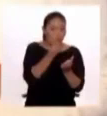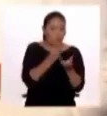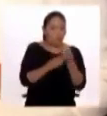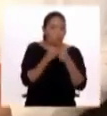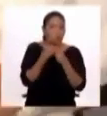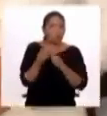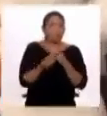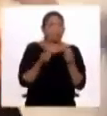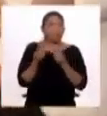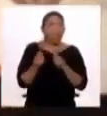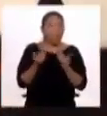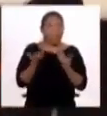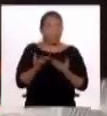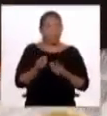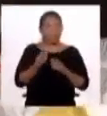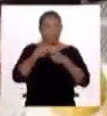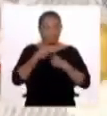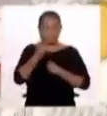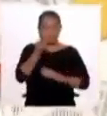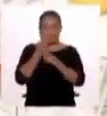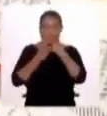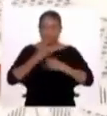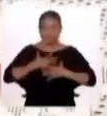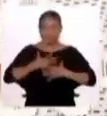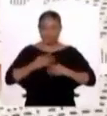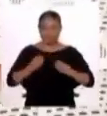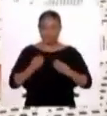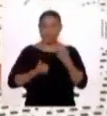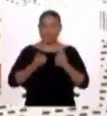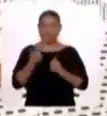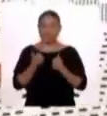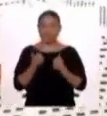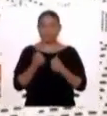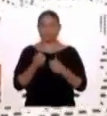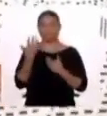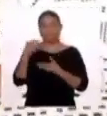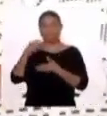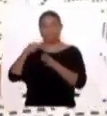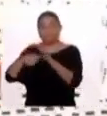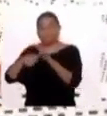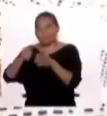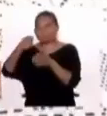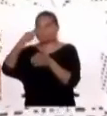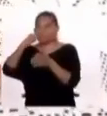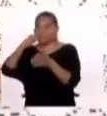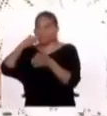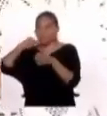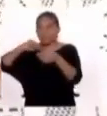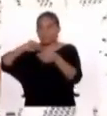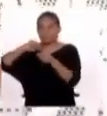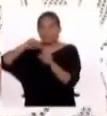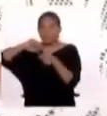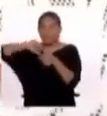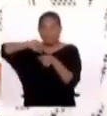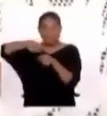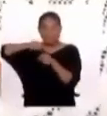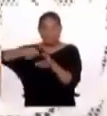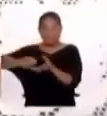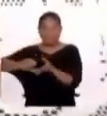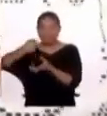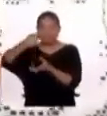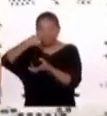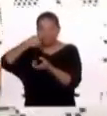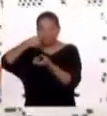anemia, ¿no? Como lo que estamos presentando, además. Así es. Más allá de la suplementación, es sumamente importante resaltar que existen